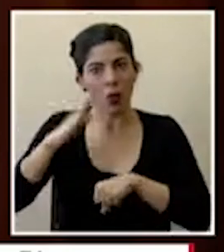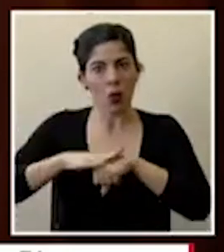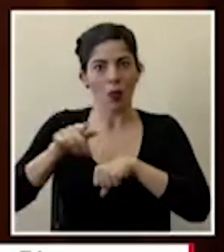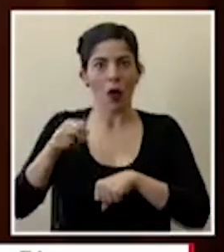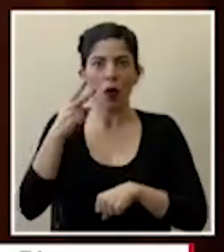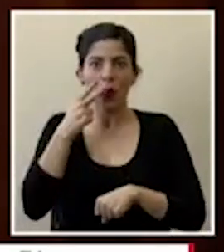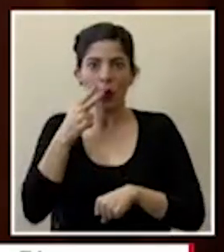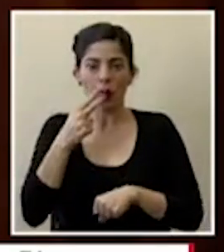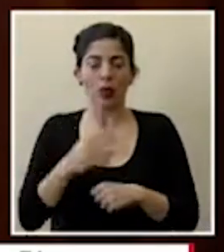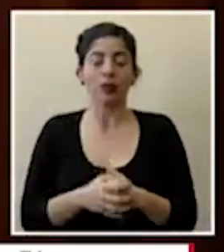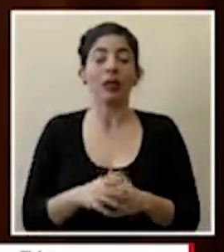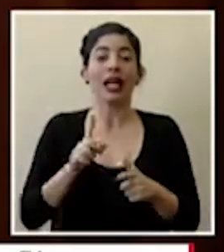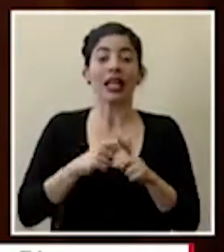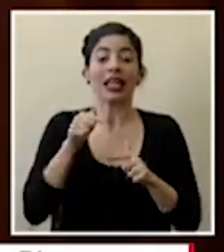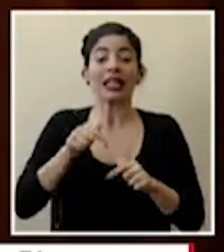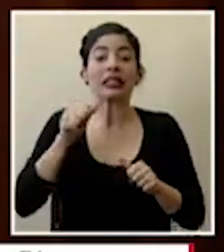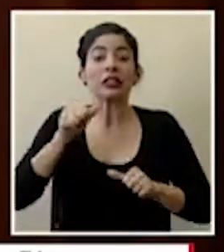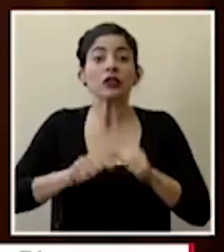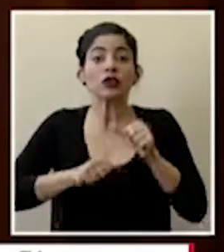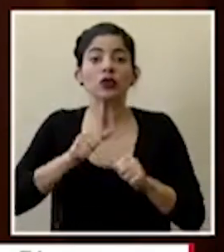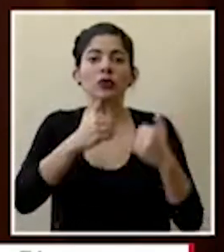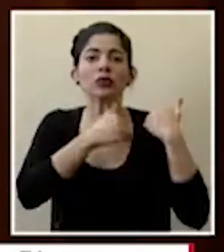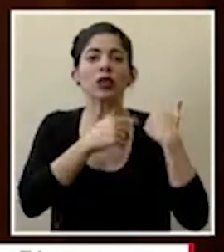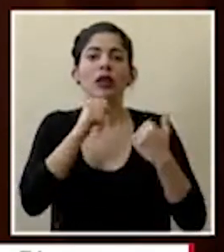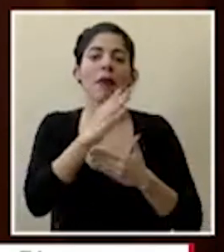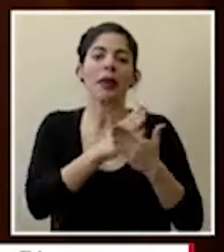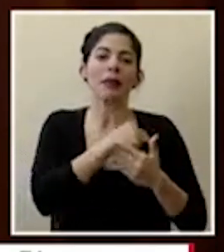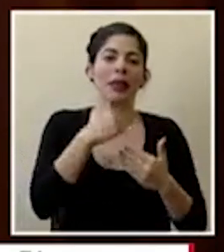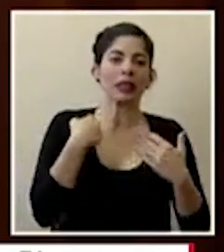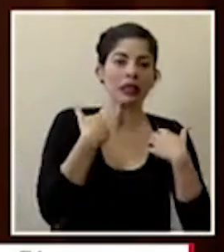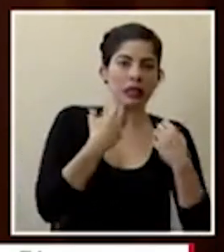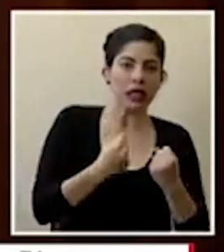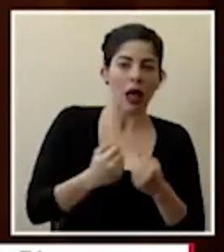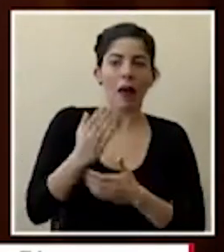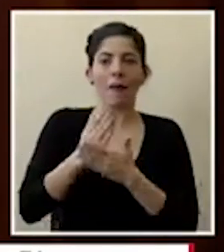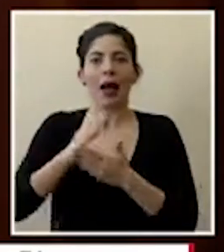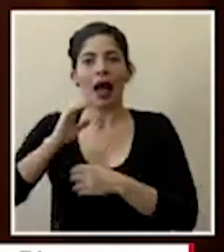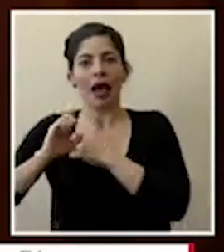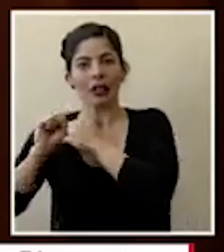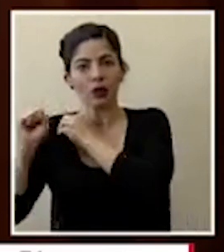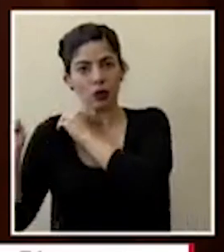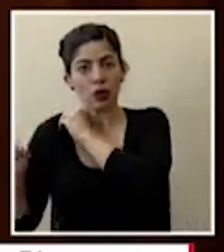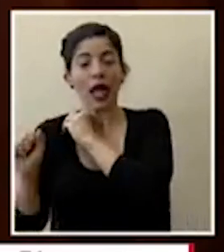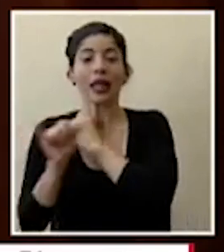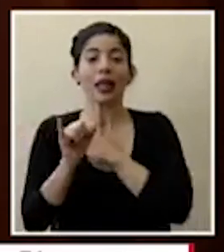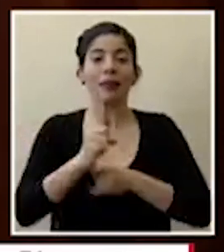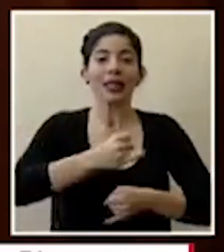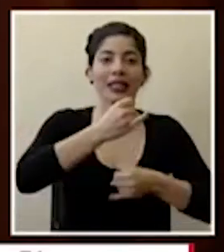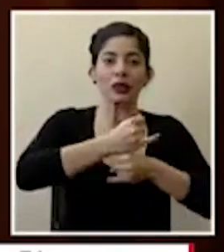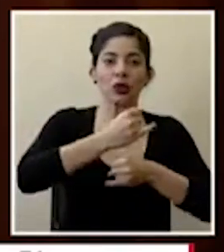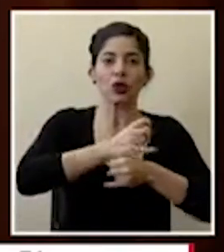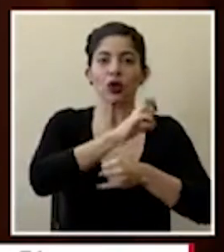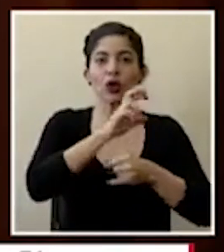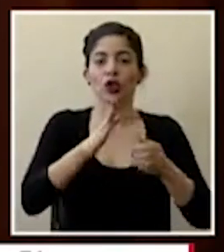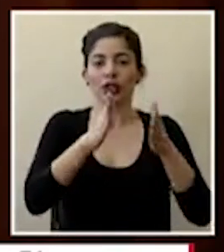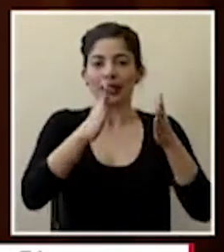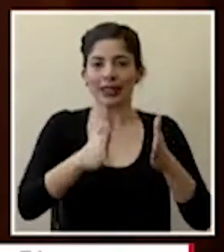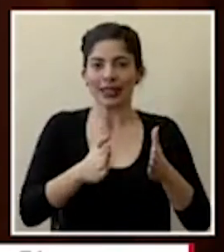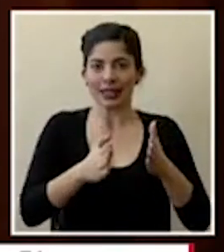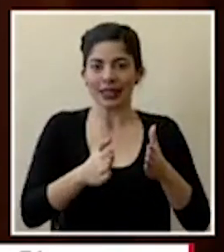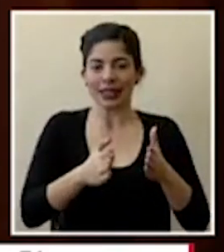este esfuerzo que en realidad es un esfuerzo del ministerio de salud de la caja costarricense de seguro social y del instituto costarricense